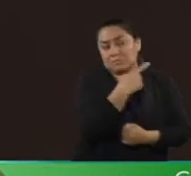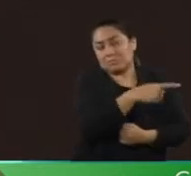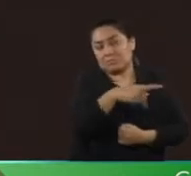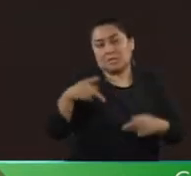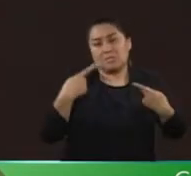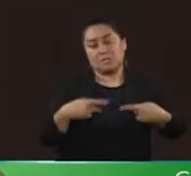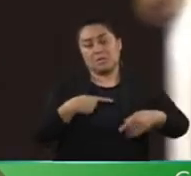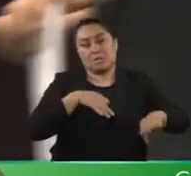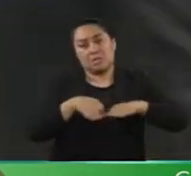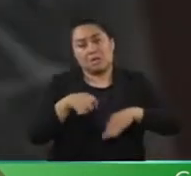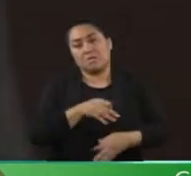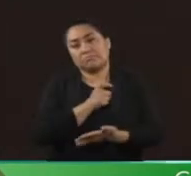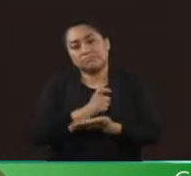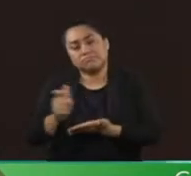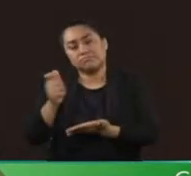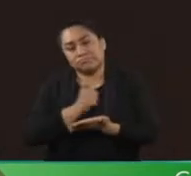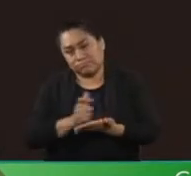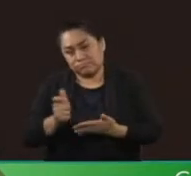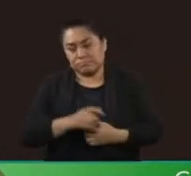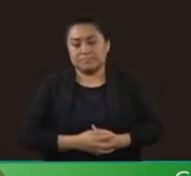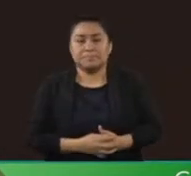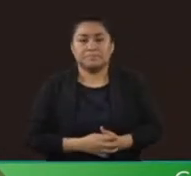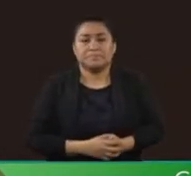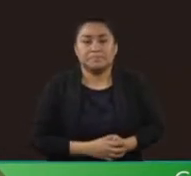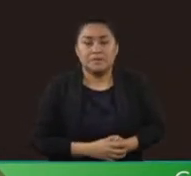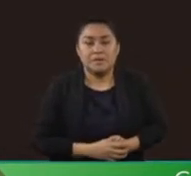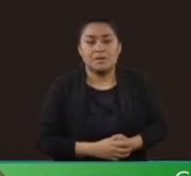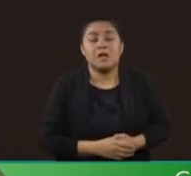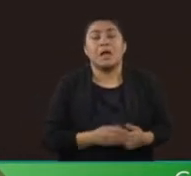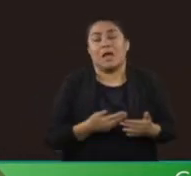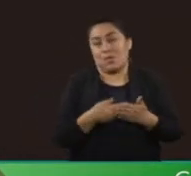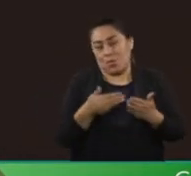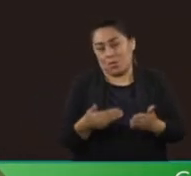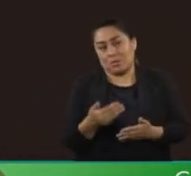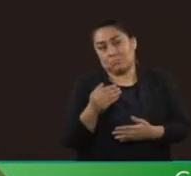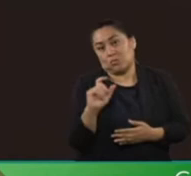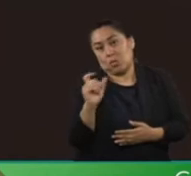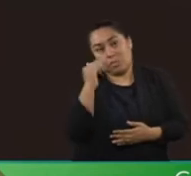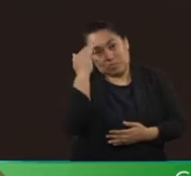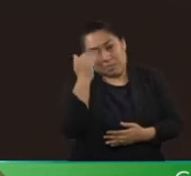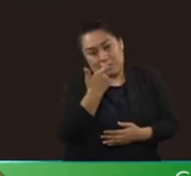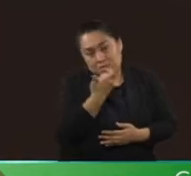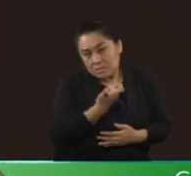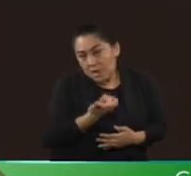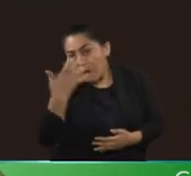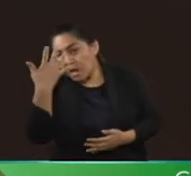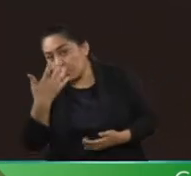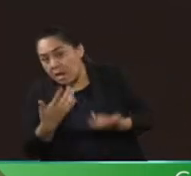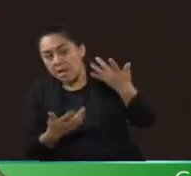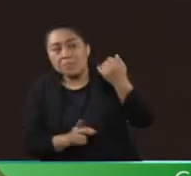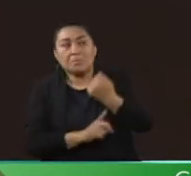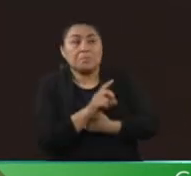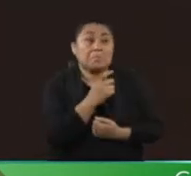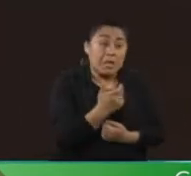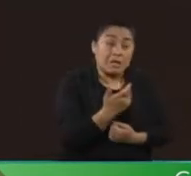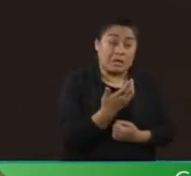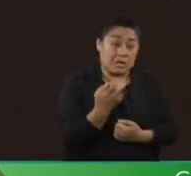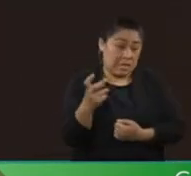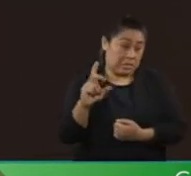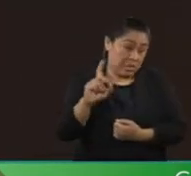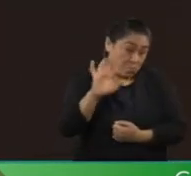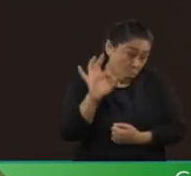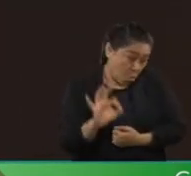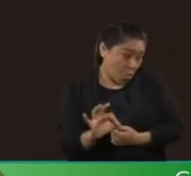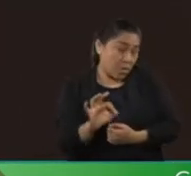trabajadores para hacerle frente a esos pagos. En tiempos de inflación o crisis económica, un 30 por ciento o un